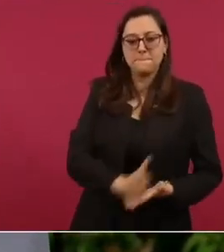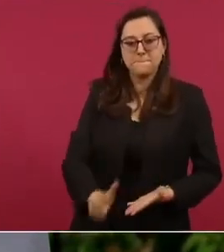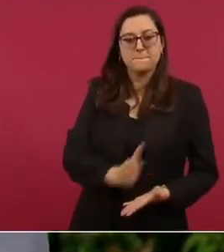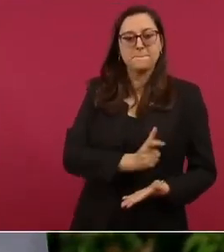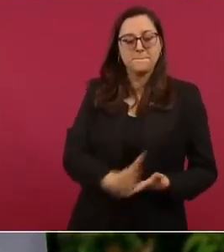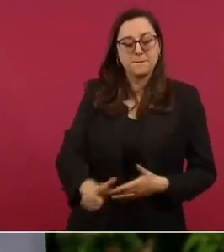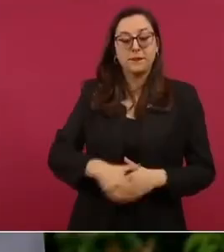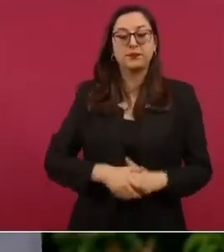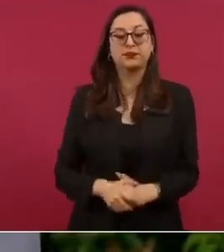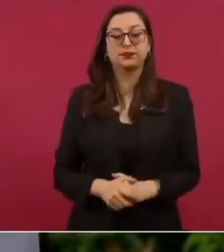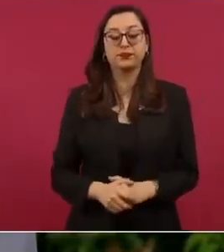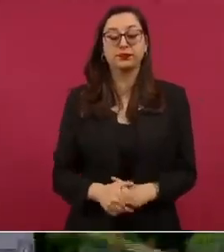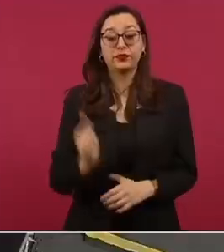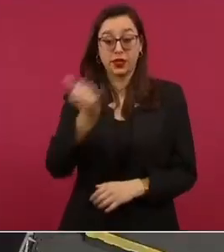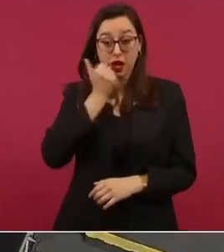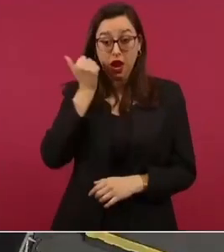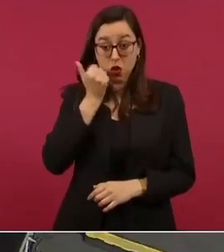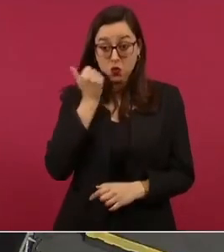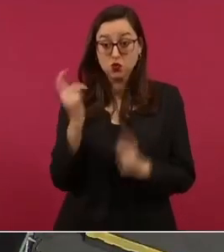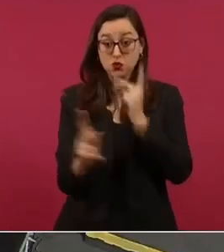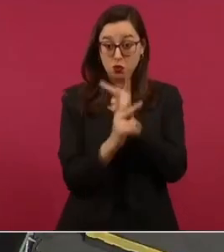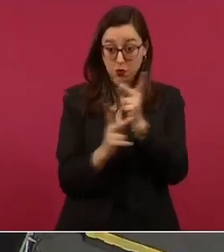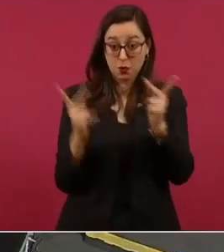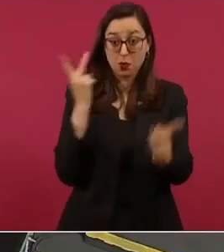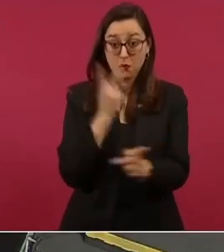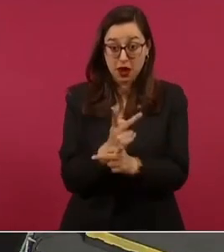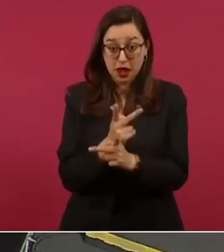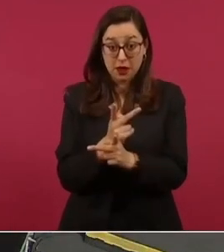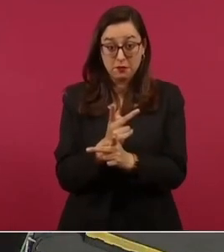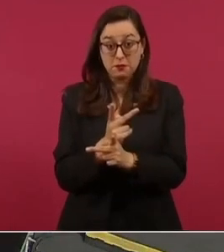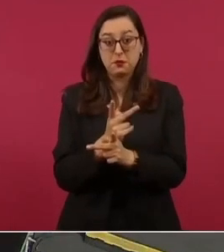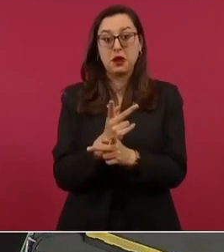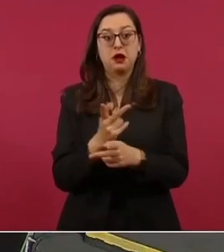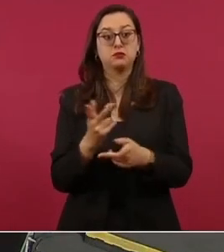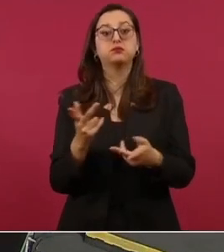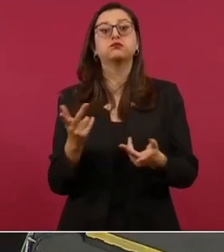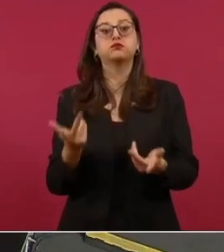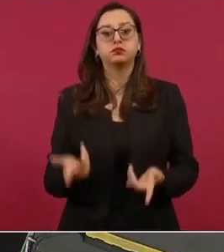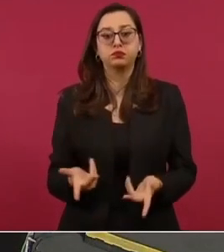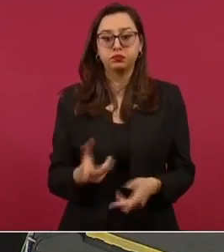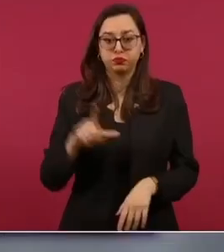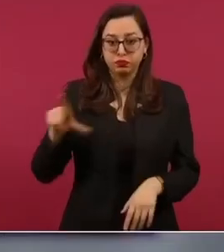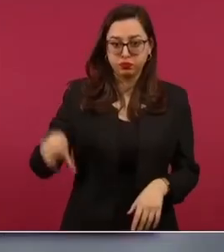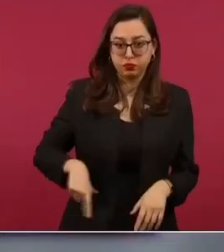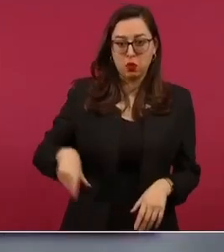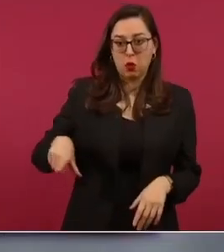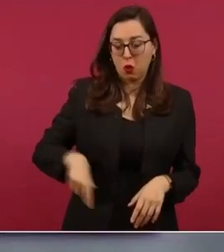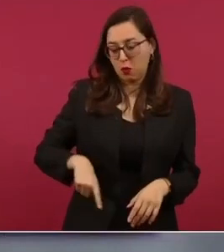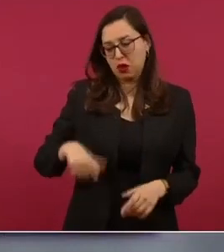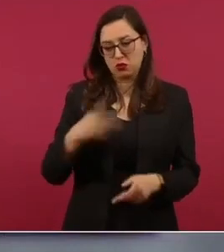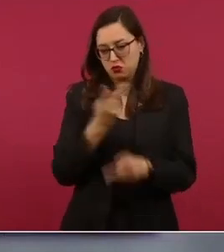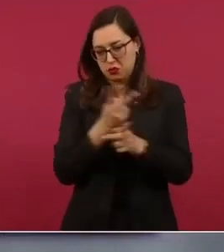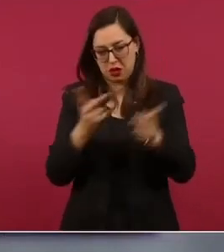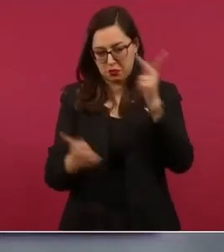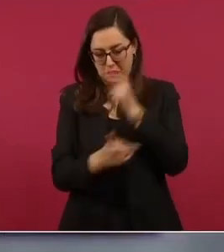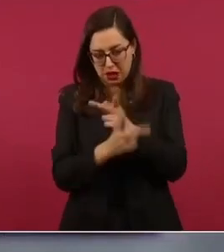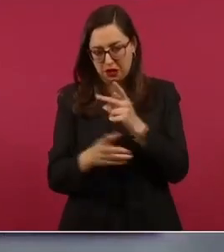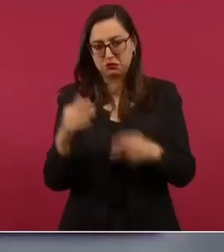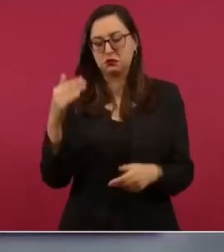estudiantes de bachillerato o escuelas públicas de nivel medio superior